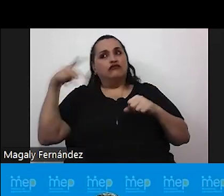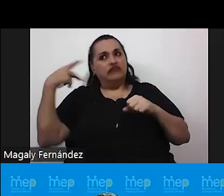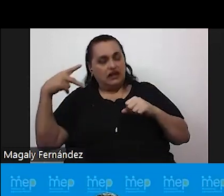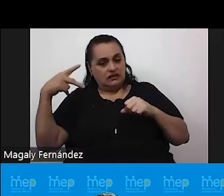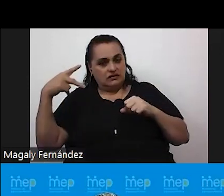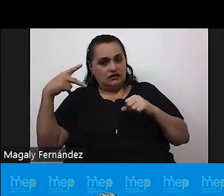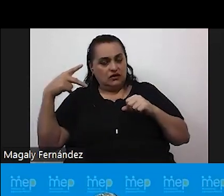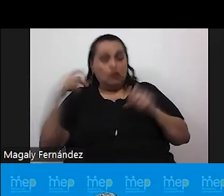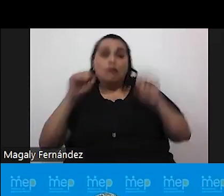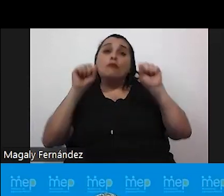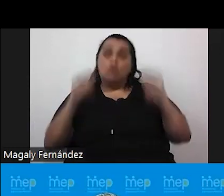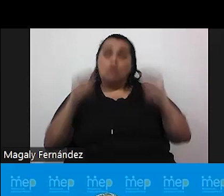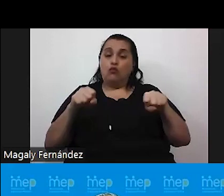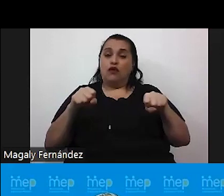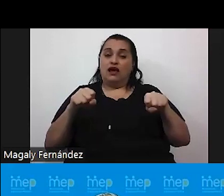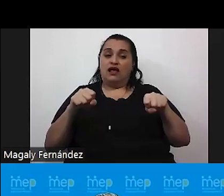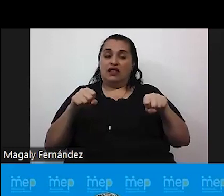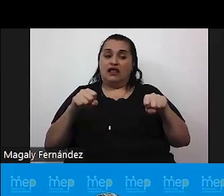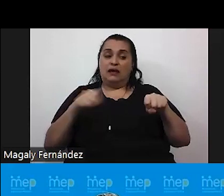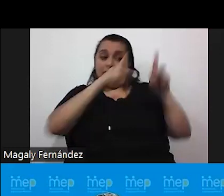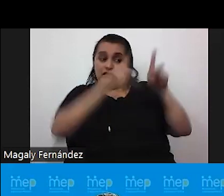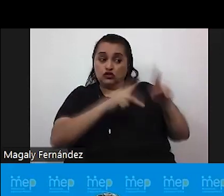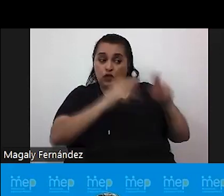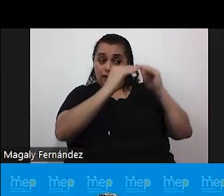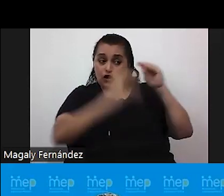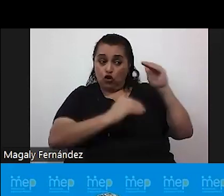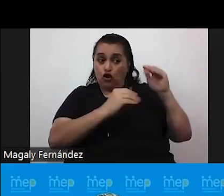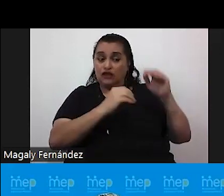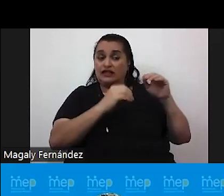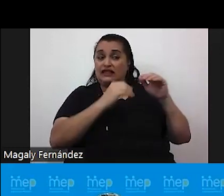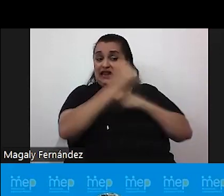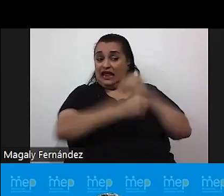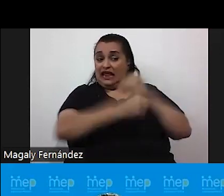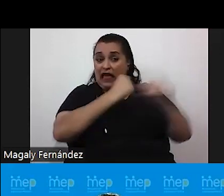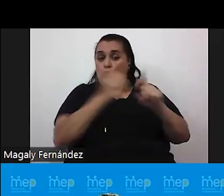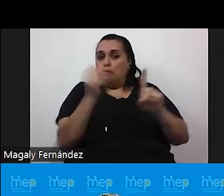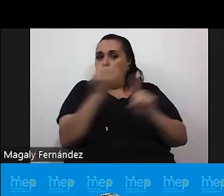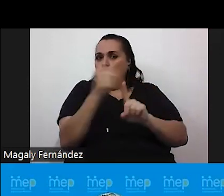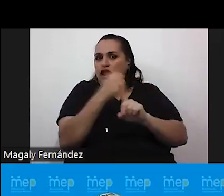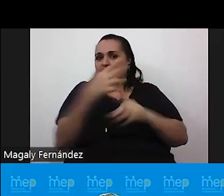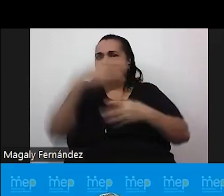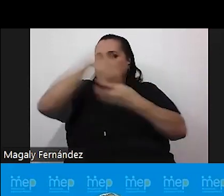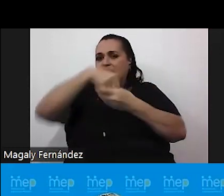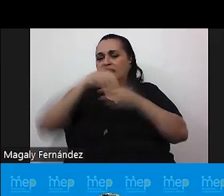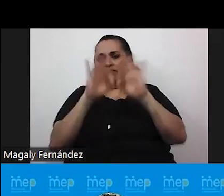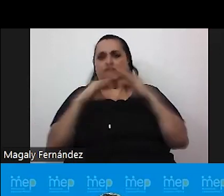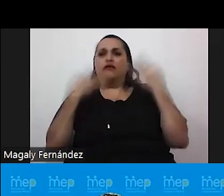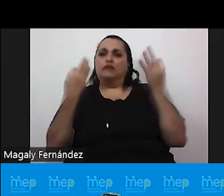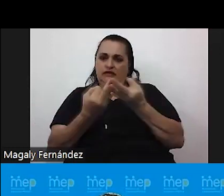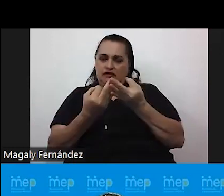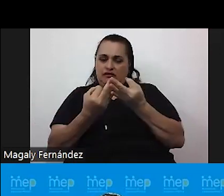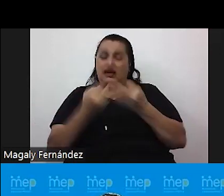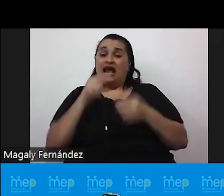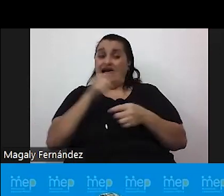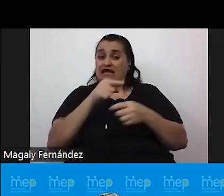puede ser víctima de una violencia intrafamiliar en este tipo de casos nos